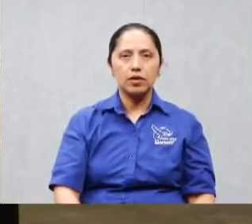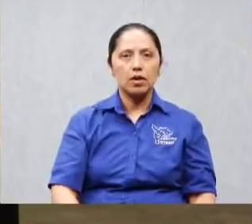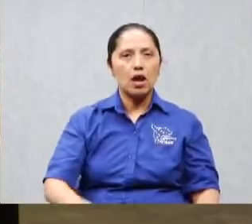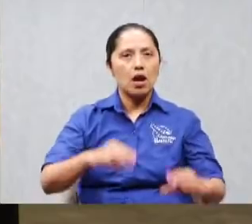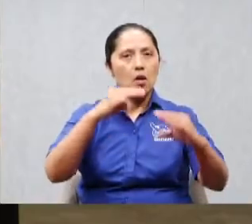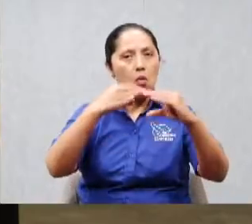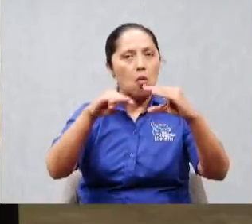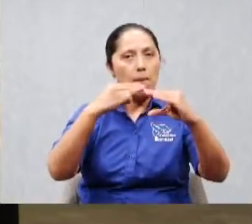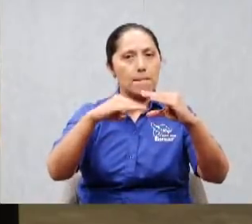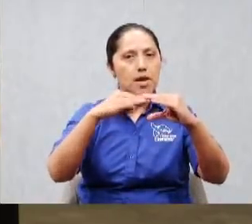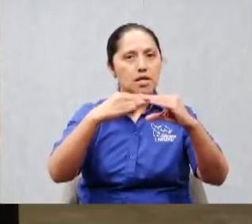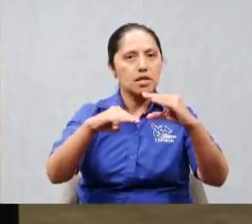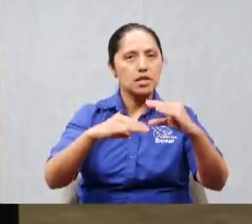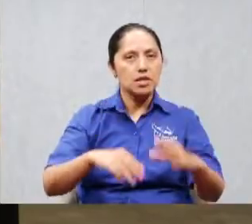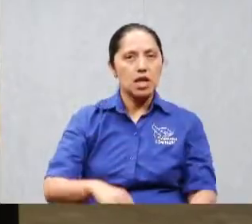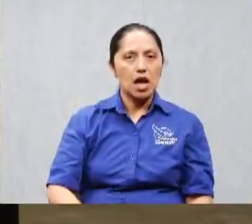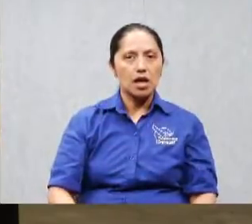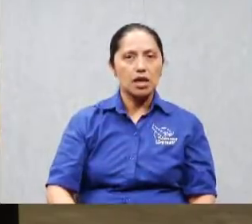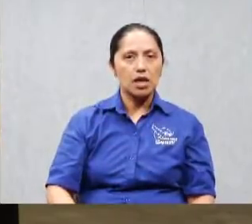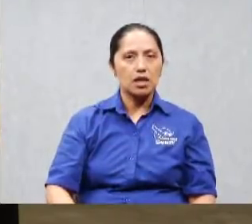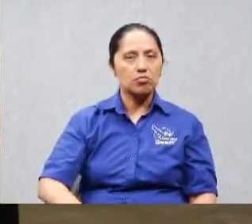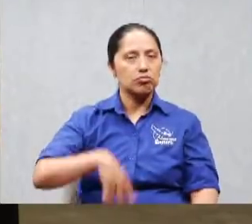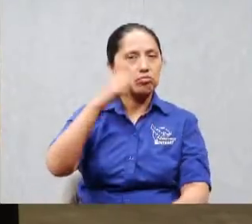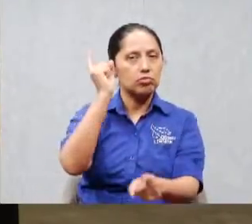porque no son esa no es la biblia